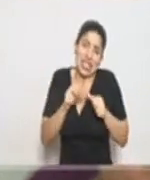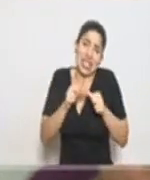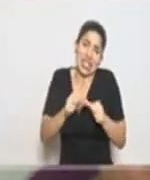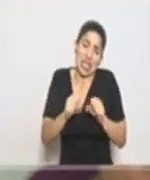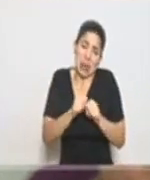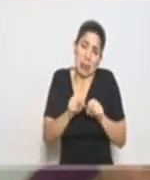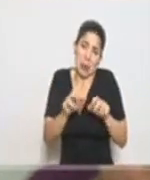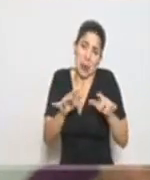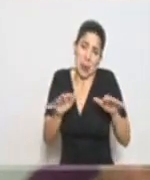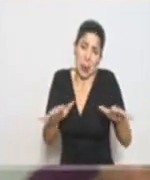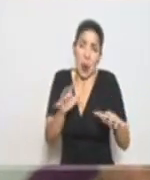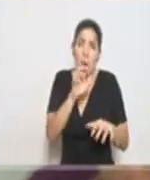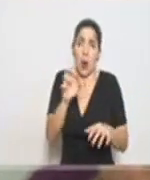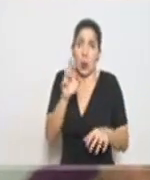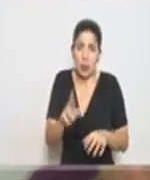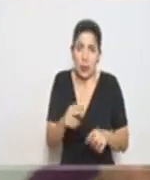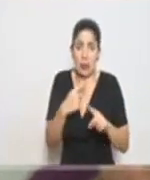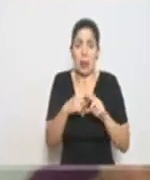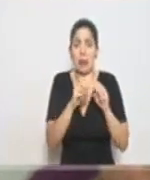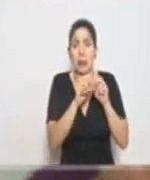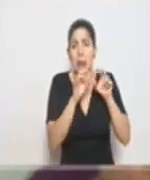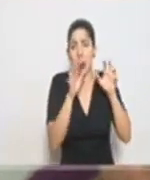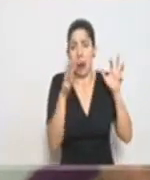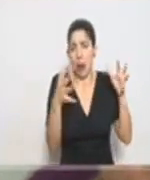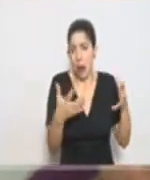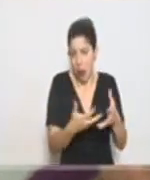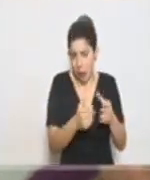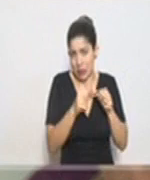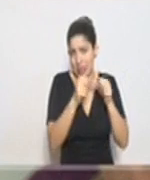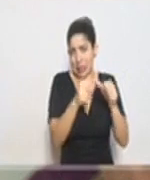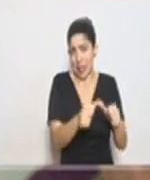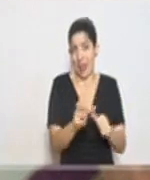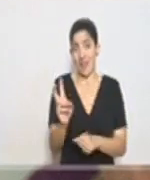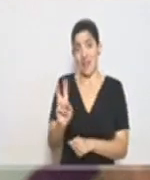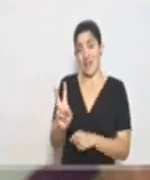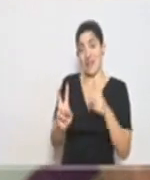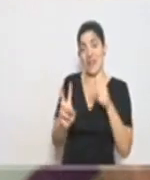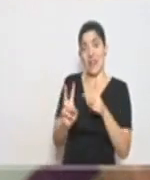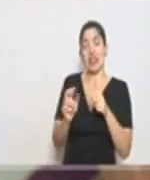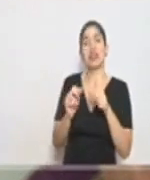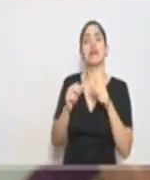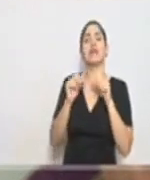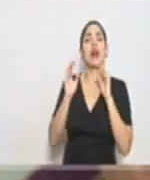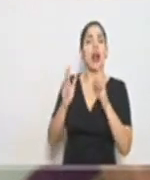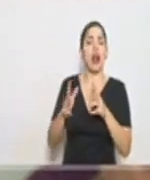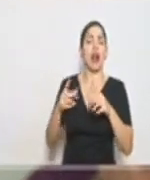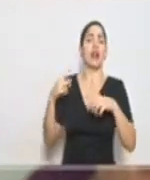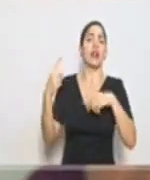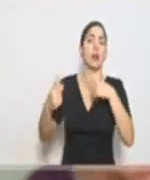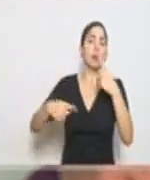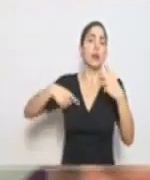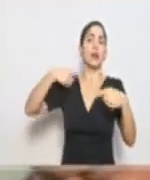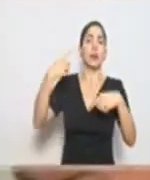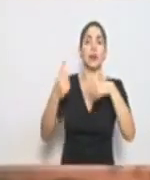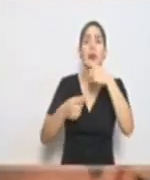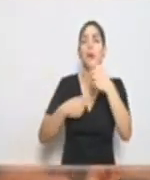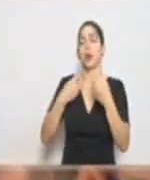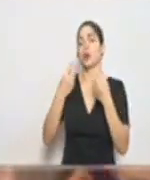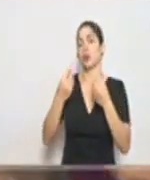su avance en Costa Rica y en cualquier parte del mundo y el virus quedará recirculando por mucho tiempo.